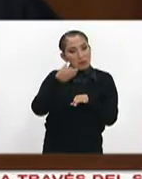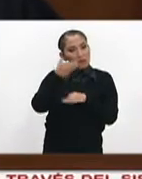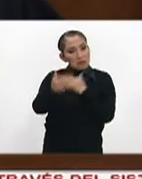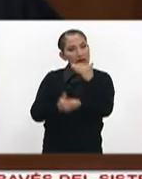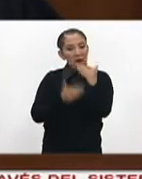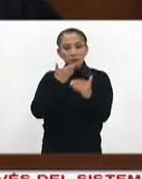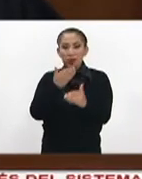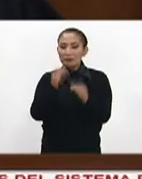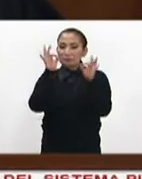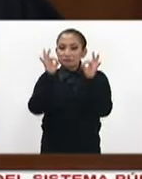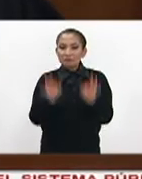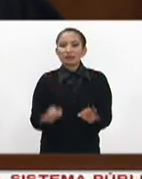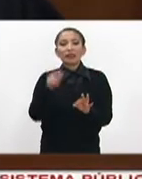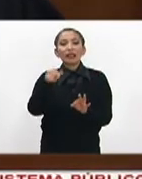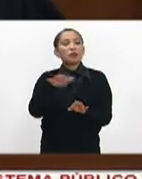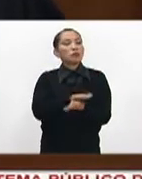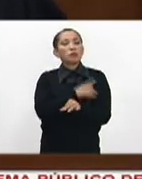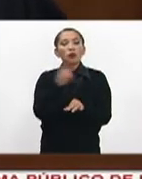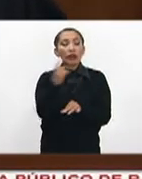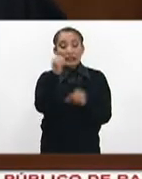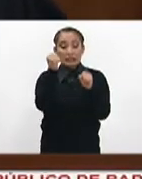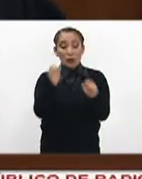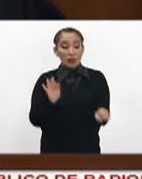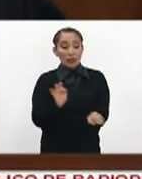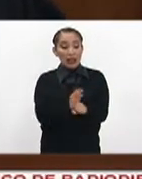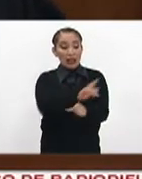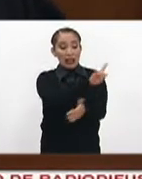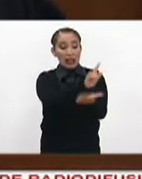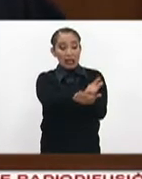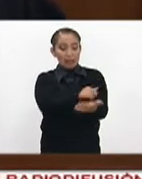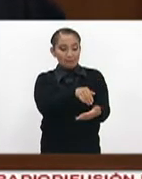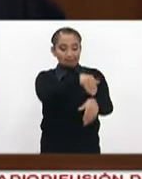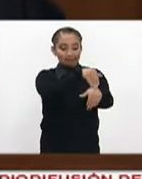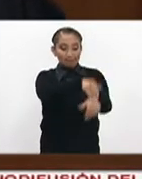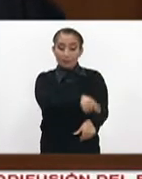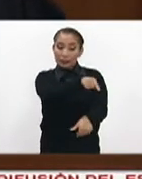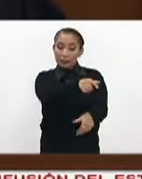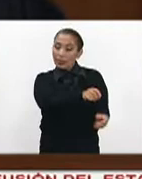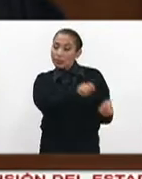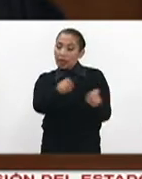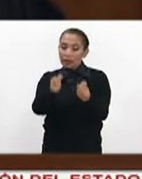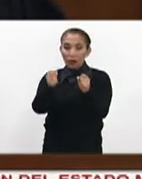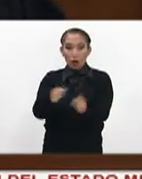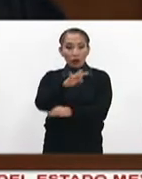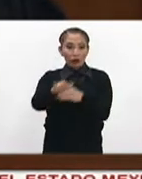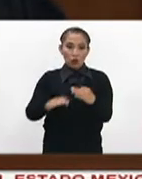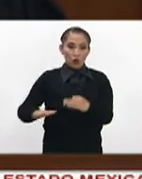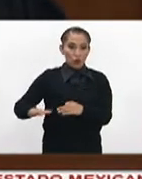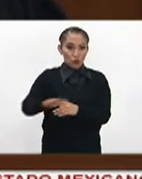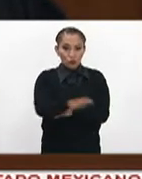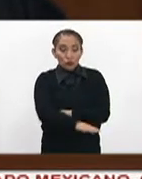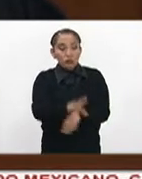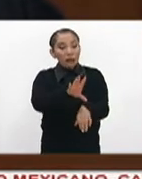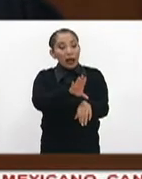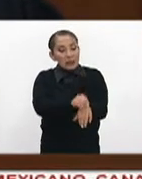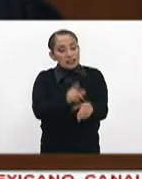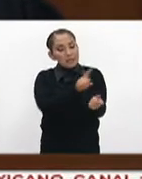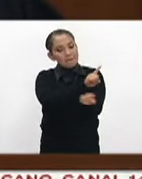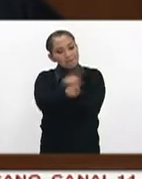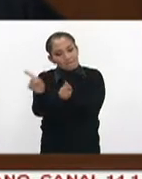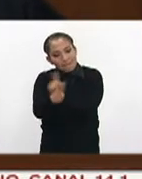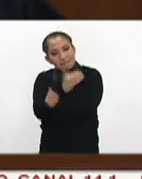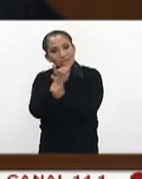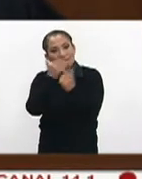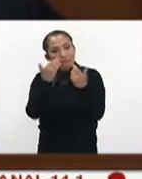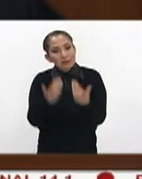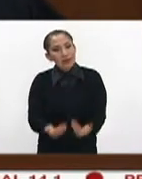invaluable. Y lo será porque la seguridad jurídica genera certeza en todos, permite la convivencia